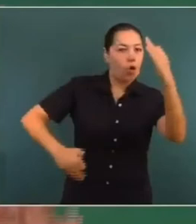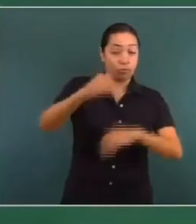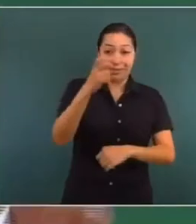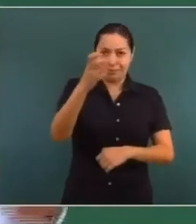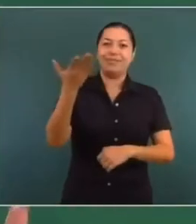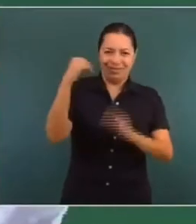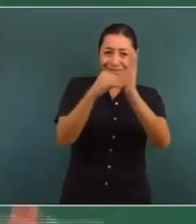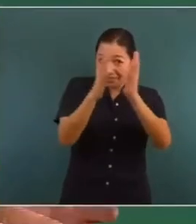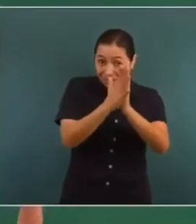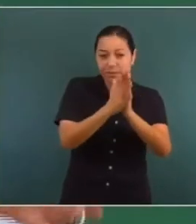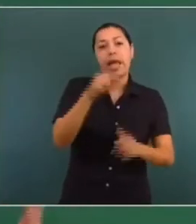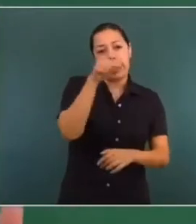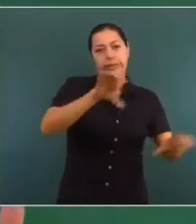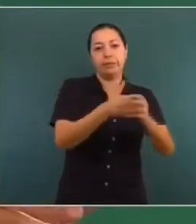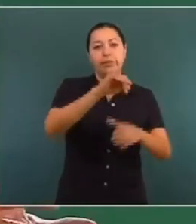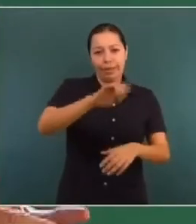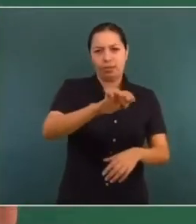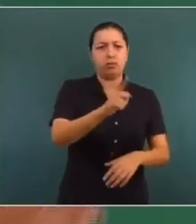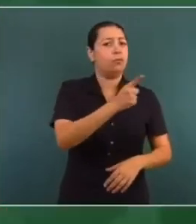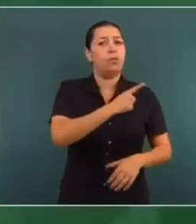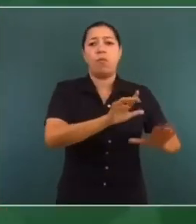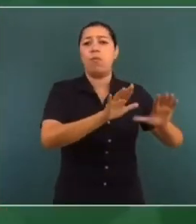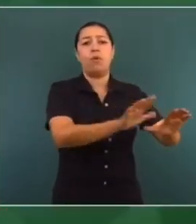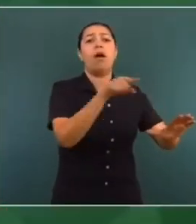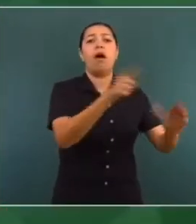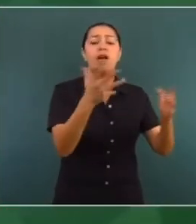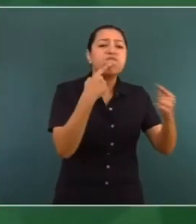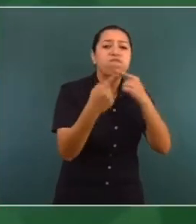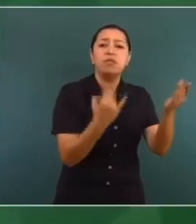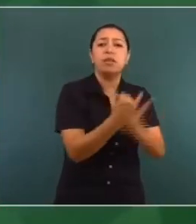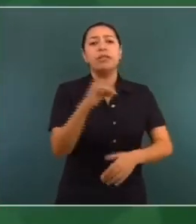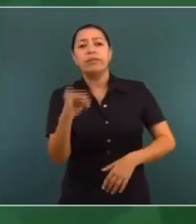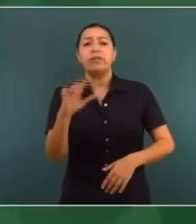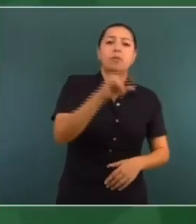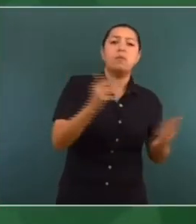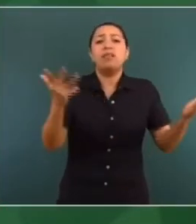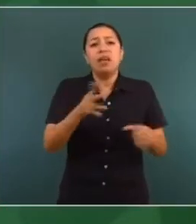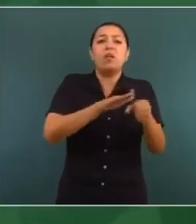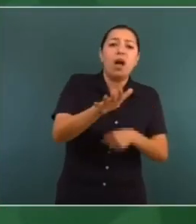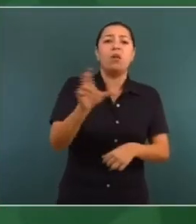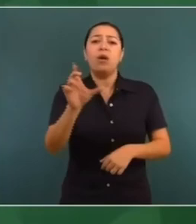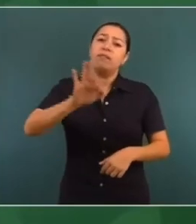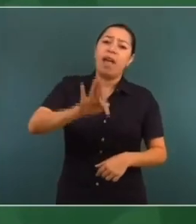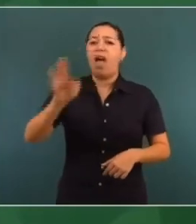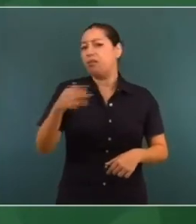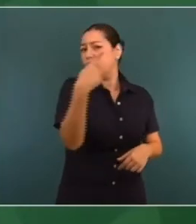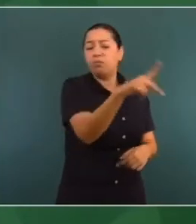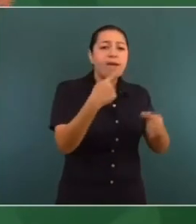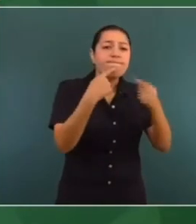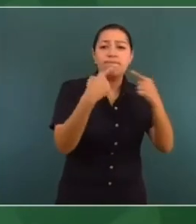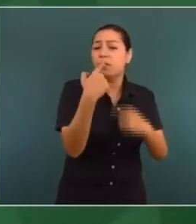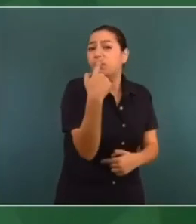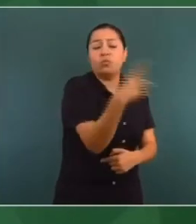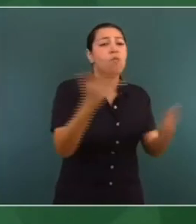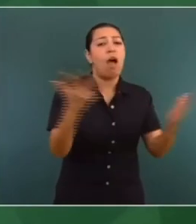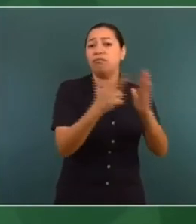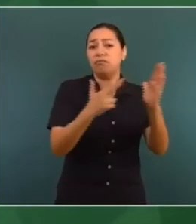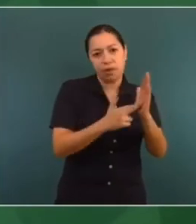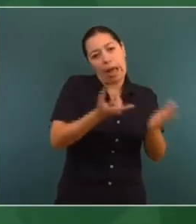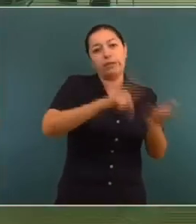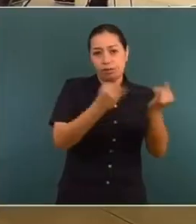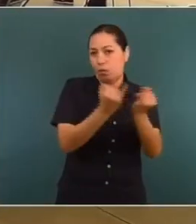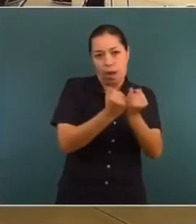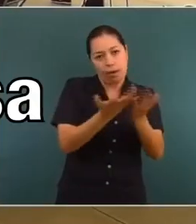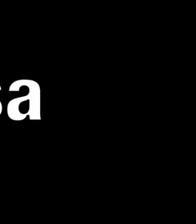partir de esos protocolos, el INE, que es un organismo autónomo, tiene que decidir si se celebran o no se celebran las elecciones, cuándo se celebran las elecciones y cumplir los protocolos de salud,